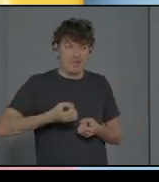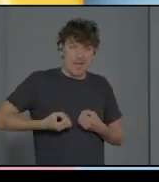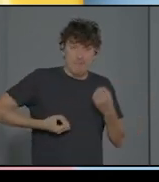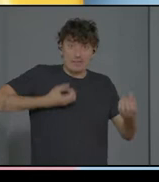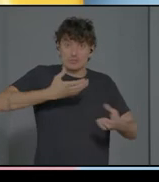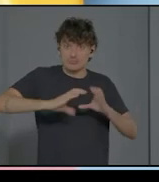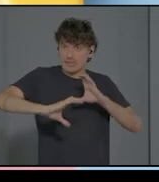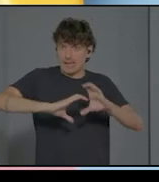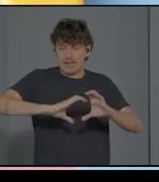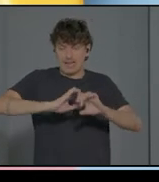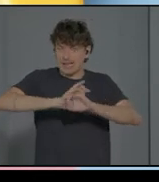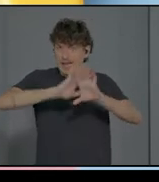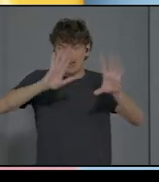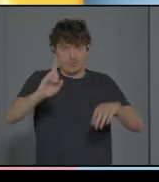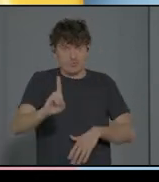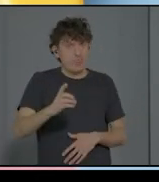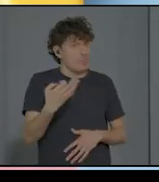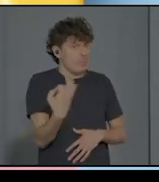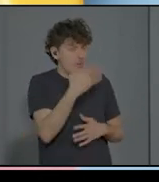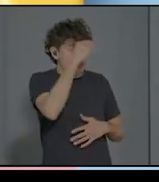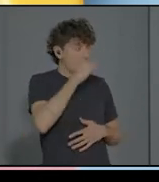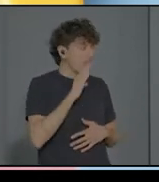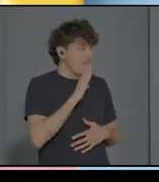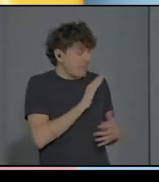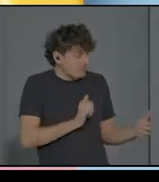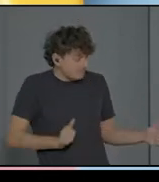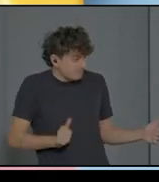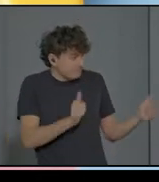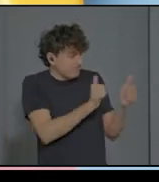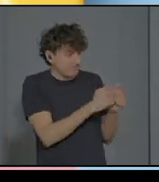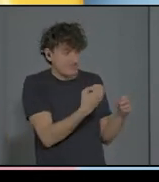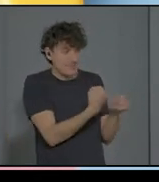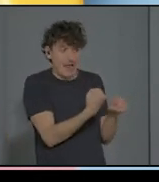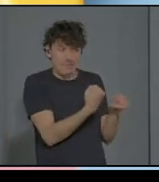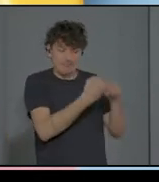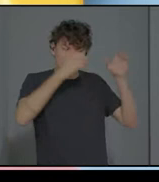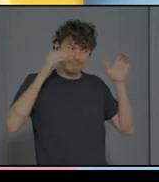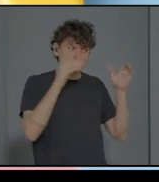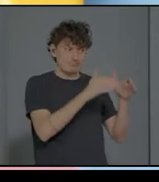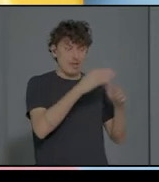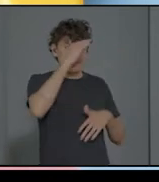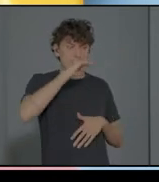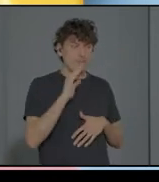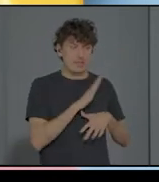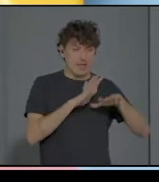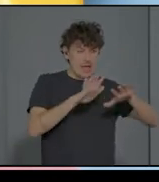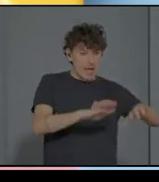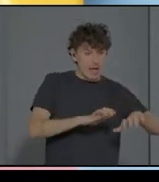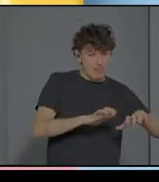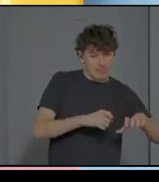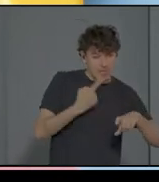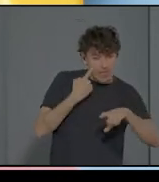sobre todo porque los padres aprendan a decodificar señales